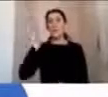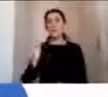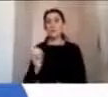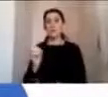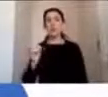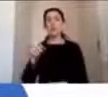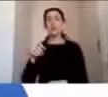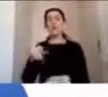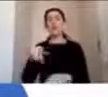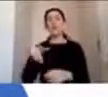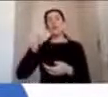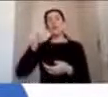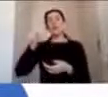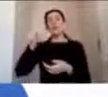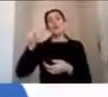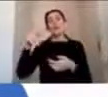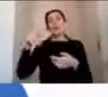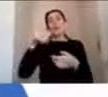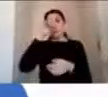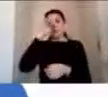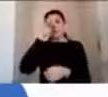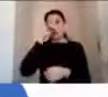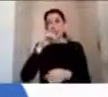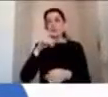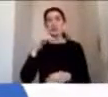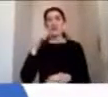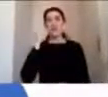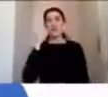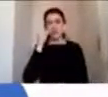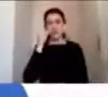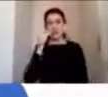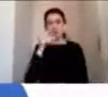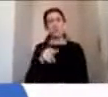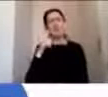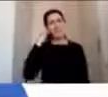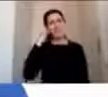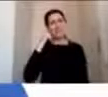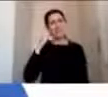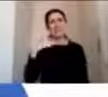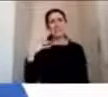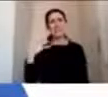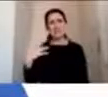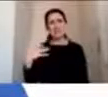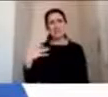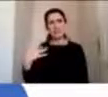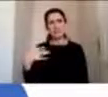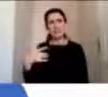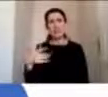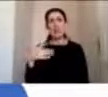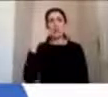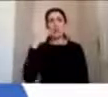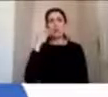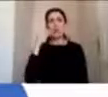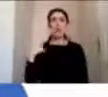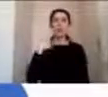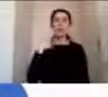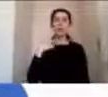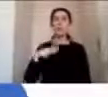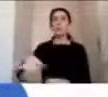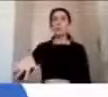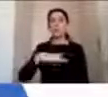altísimos. Los niños en nuestro país son víctimas de situaciones de trauma,